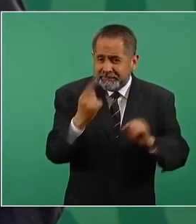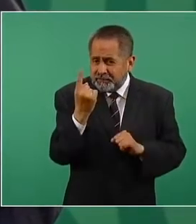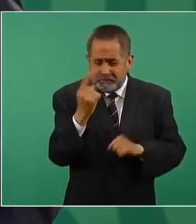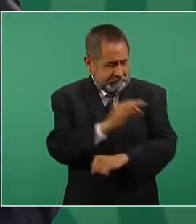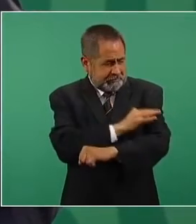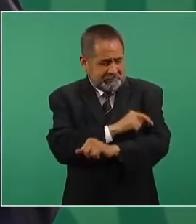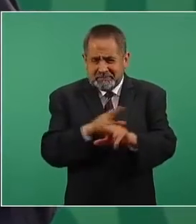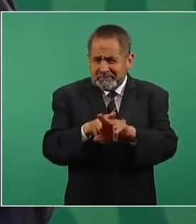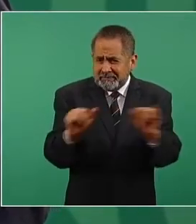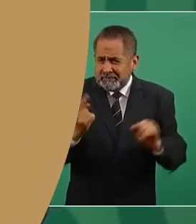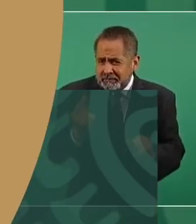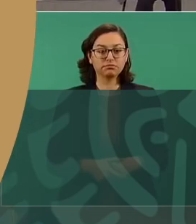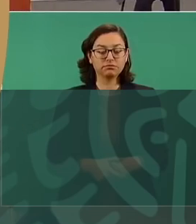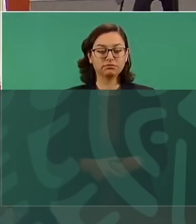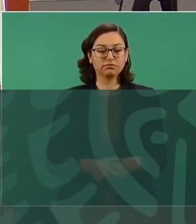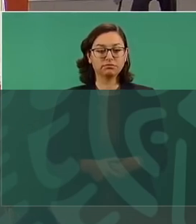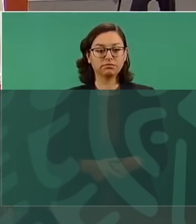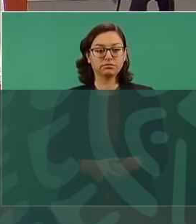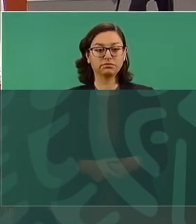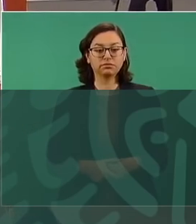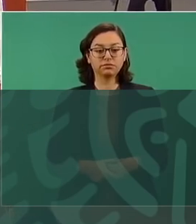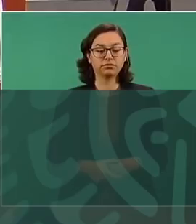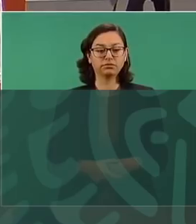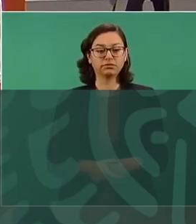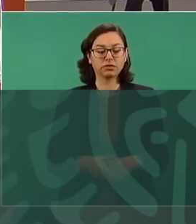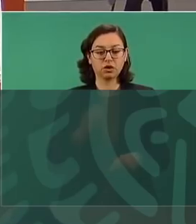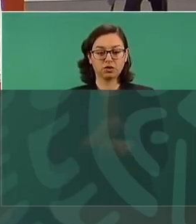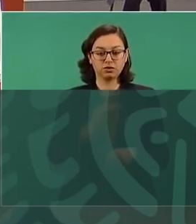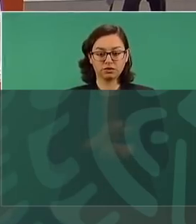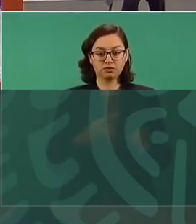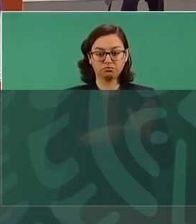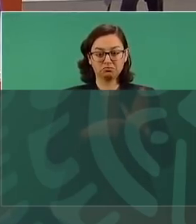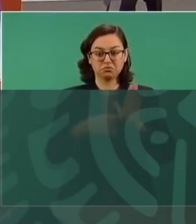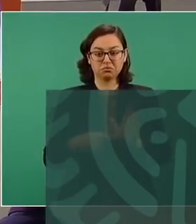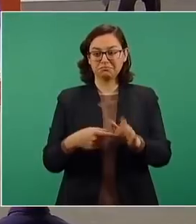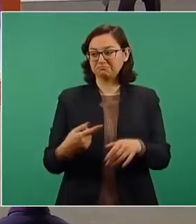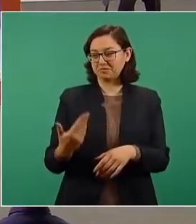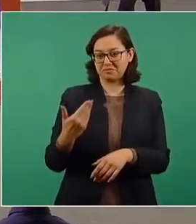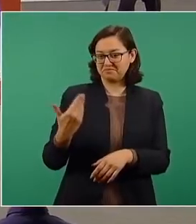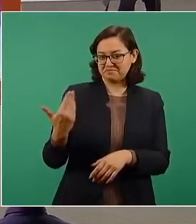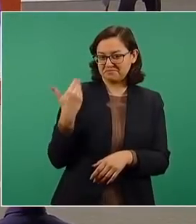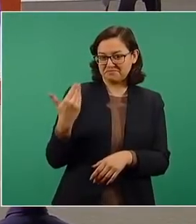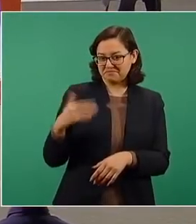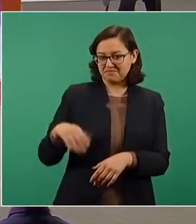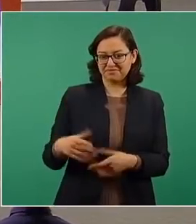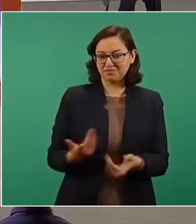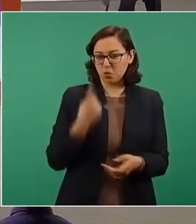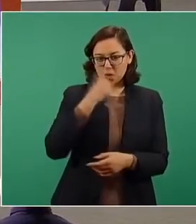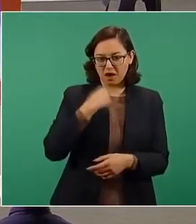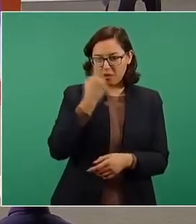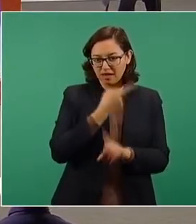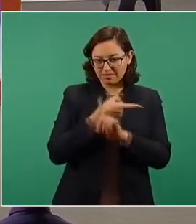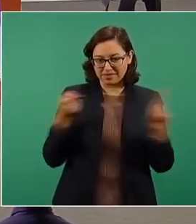Es una gran injusticia. Este jueves, el presidente de la República, junto con el secretario de Salud, Jorge